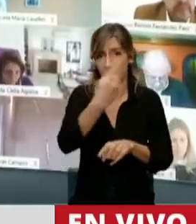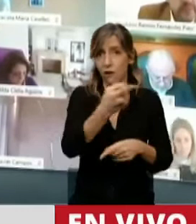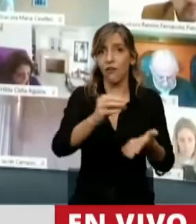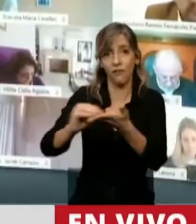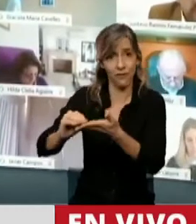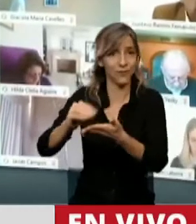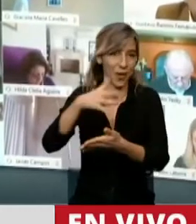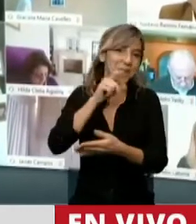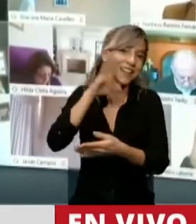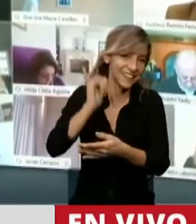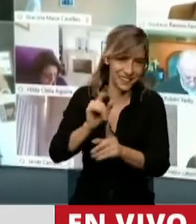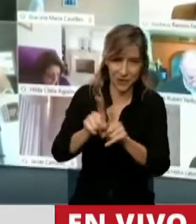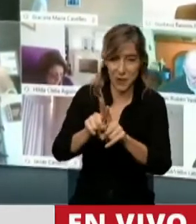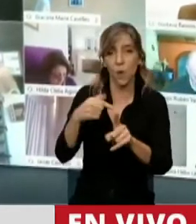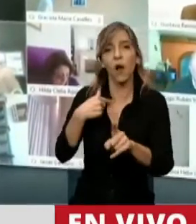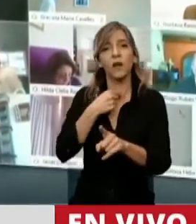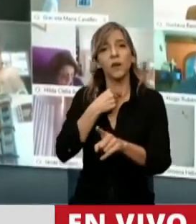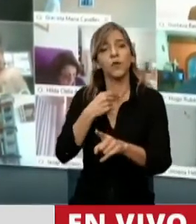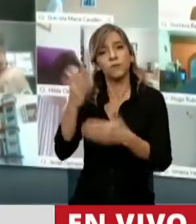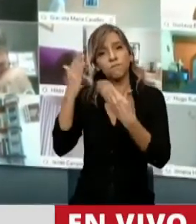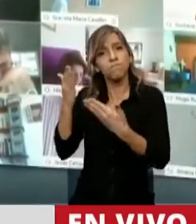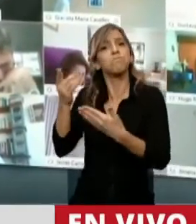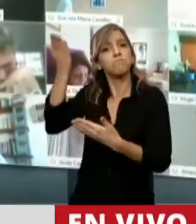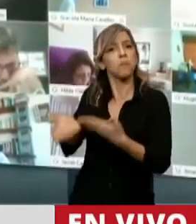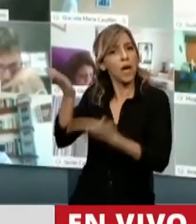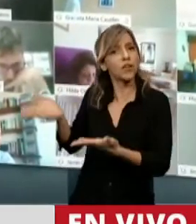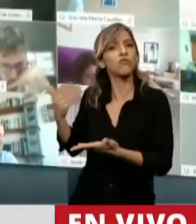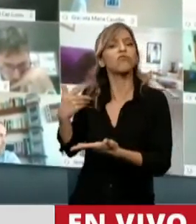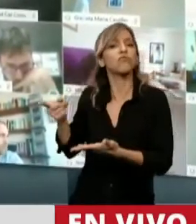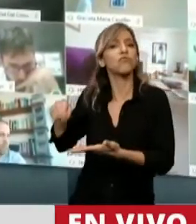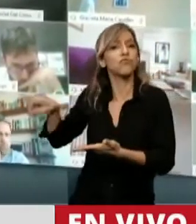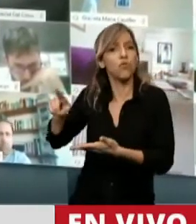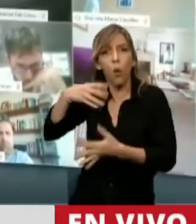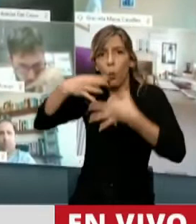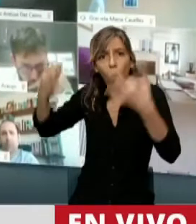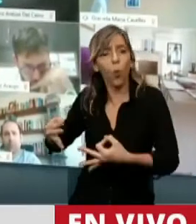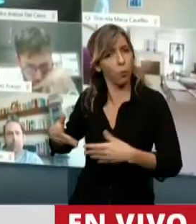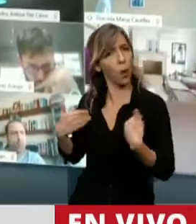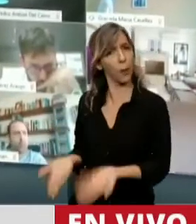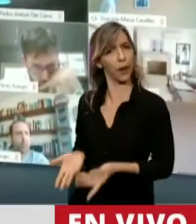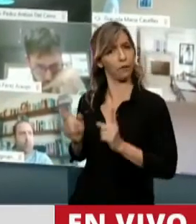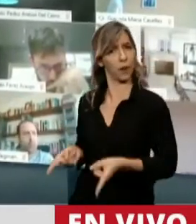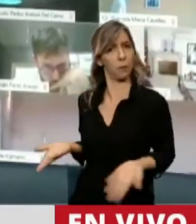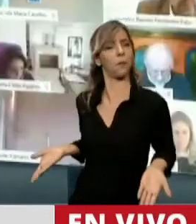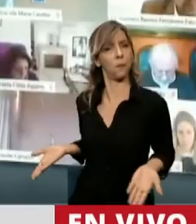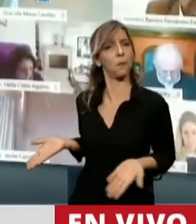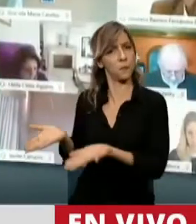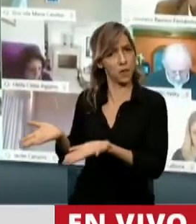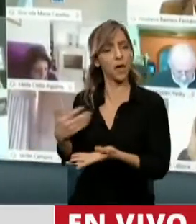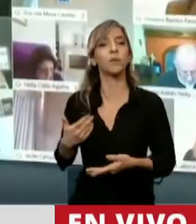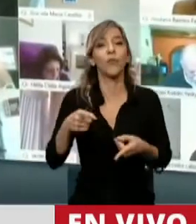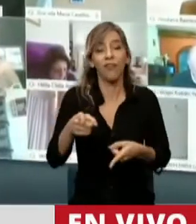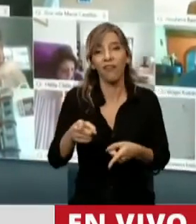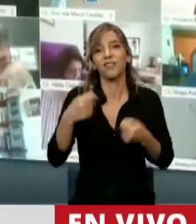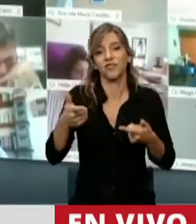hace el esfuerzo por cumplir sus obligaciones y que eso permite saltar en nuestro sistema público de salud, de educación, de funcionamiento del